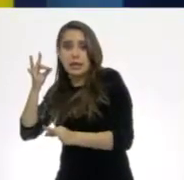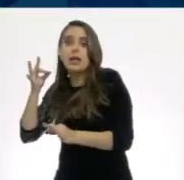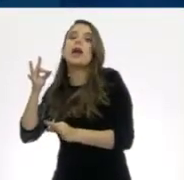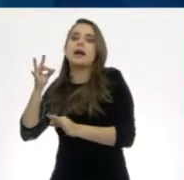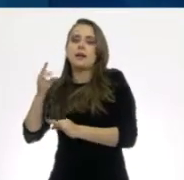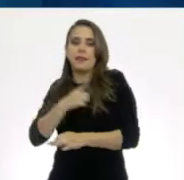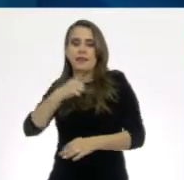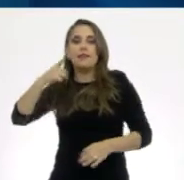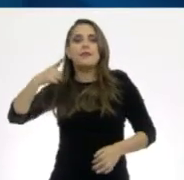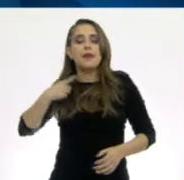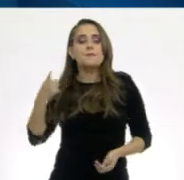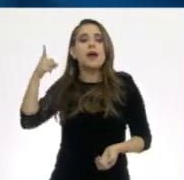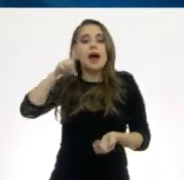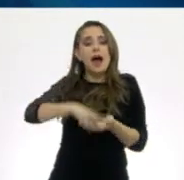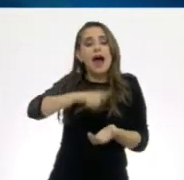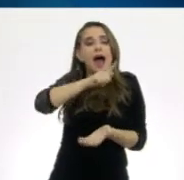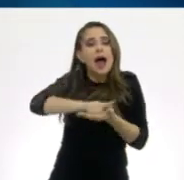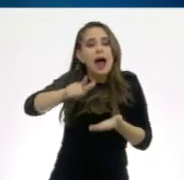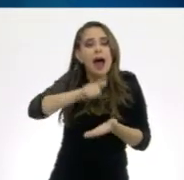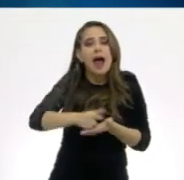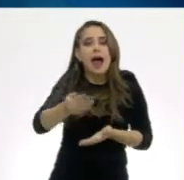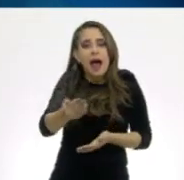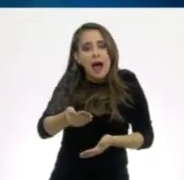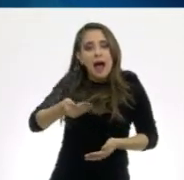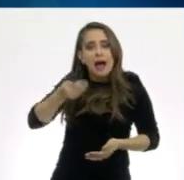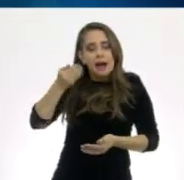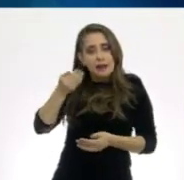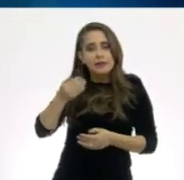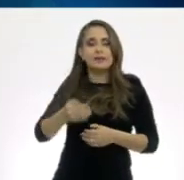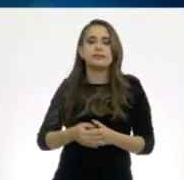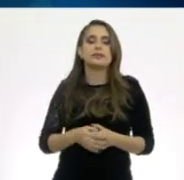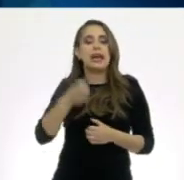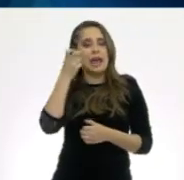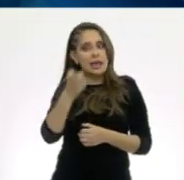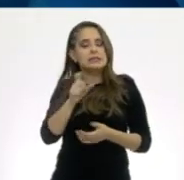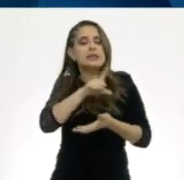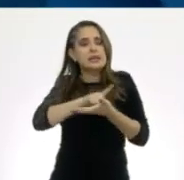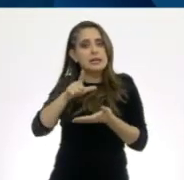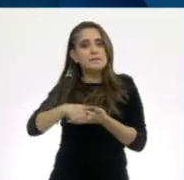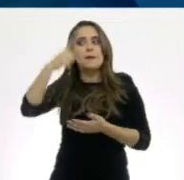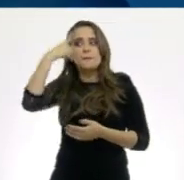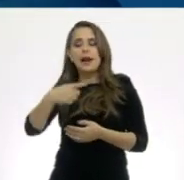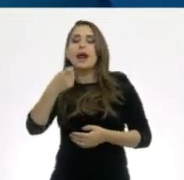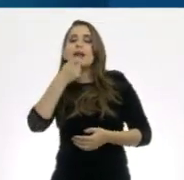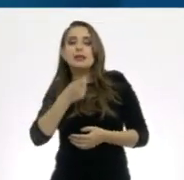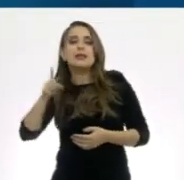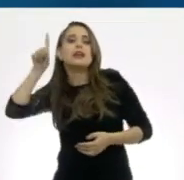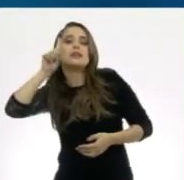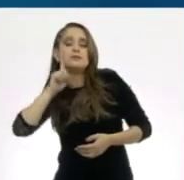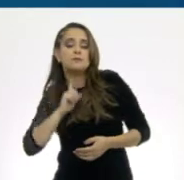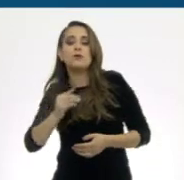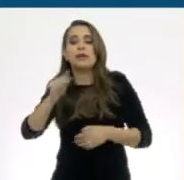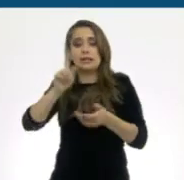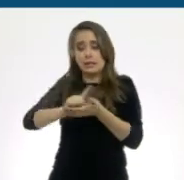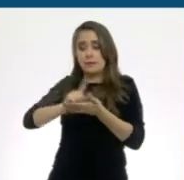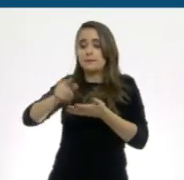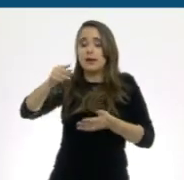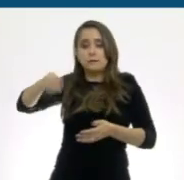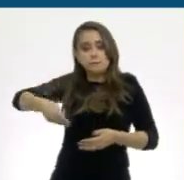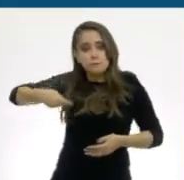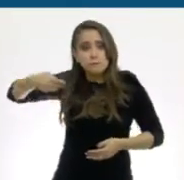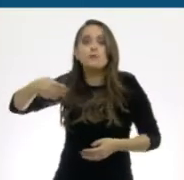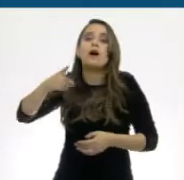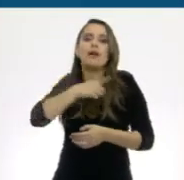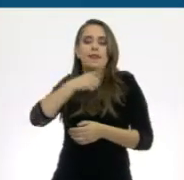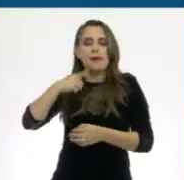de adelante hacia atrás. Esa es la técnica adecuada para las niñas, ya que evita infecciones. En el